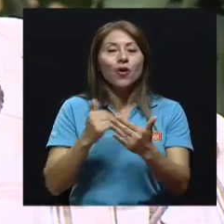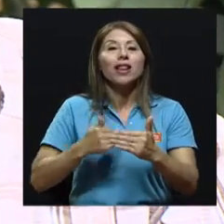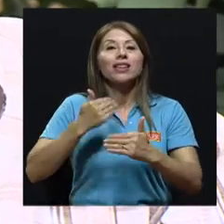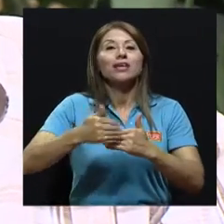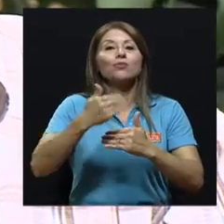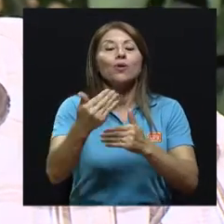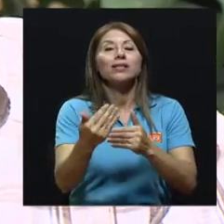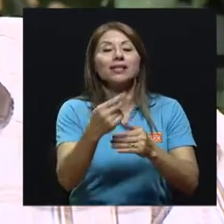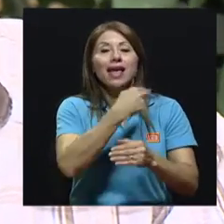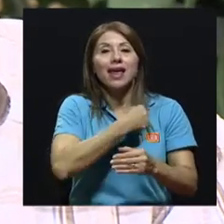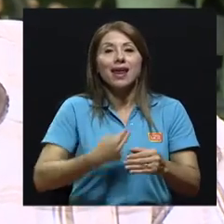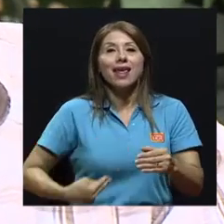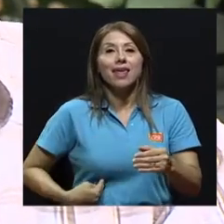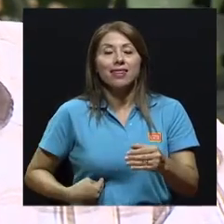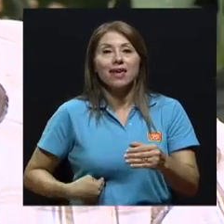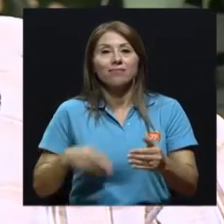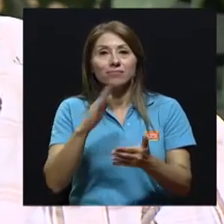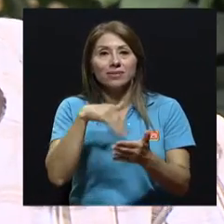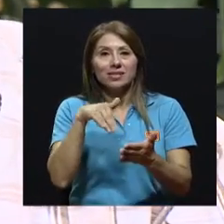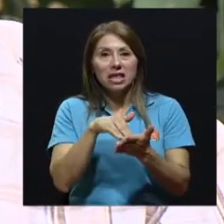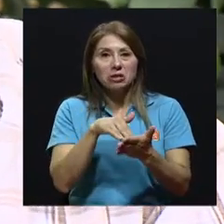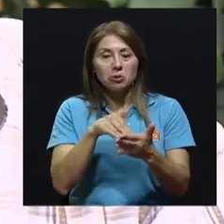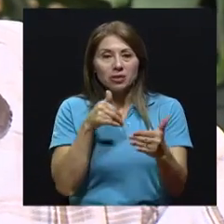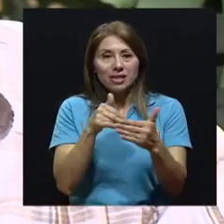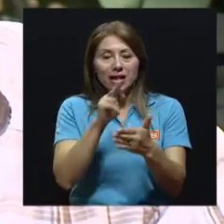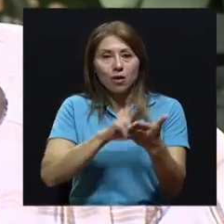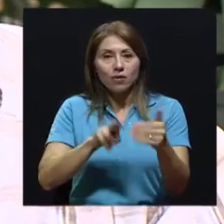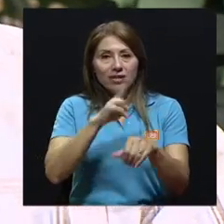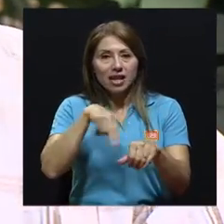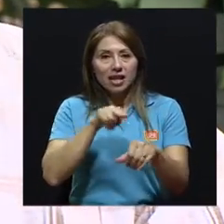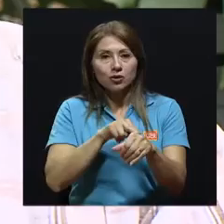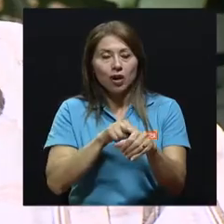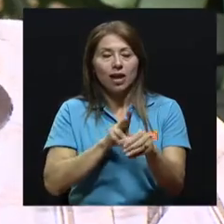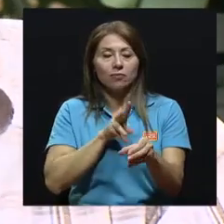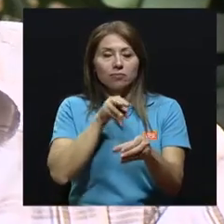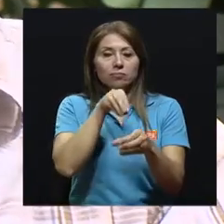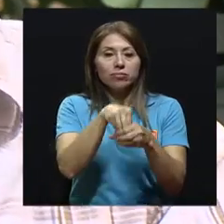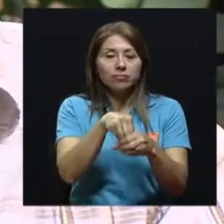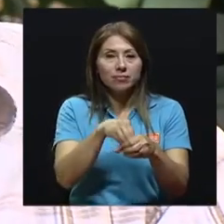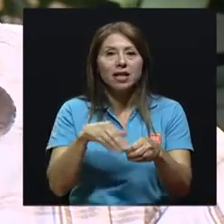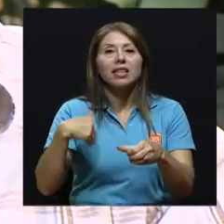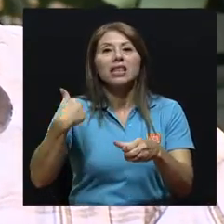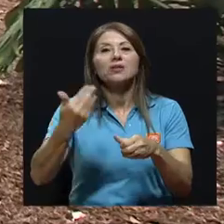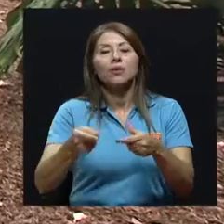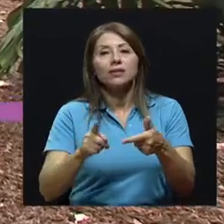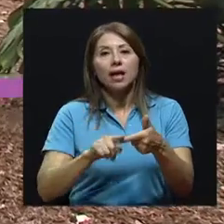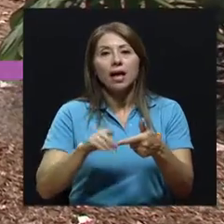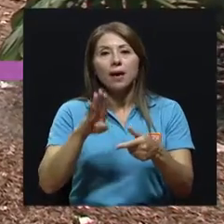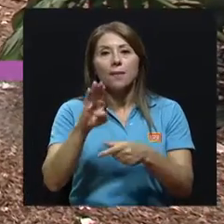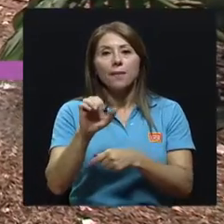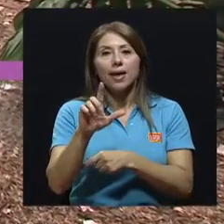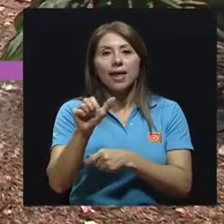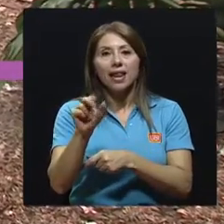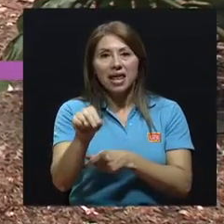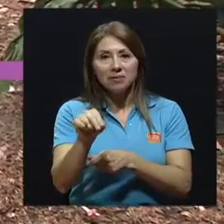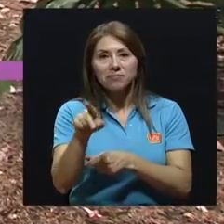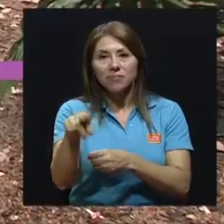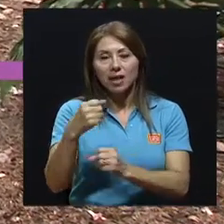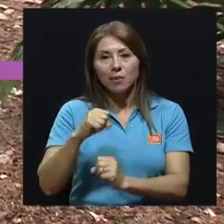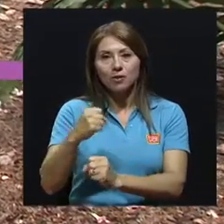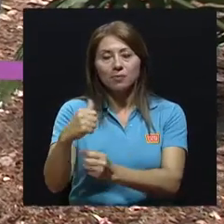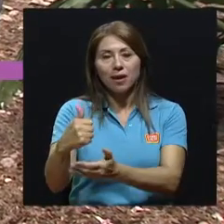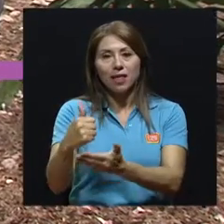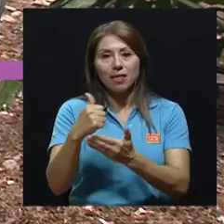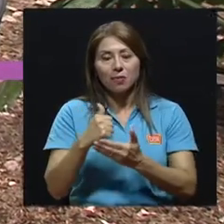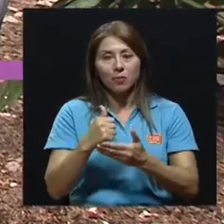Heredia, la parte de Heredia Centro, más que todo alrededor de la Universidad Nacional. Después nos fuimos a Belén, donde ya ahí contamos apoyo también con la Municipalidad de